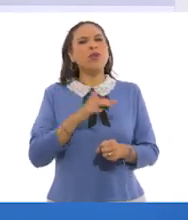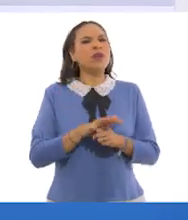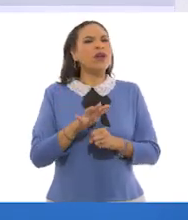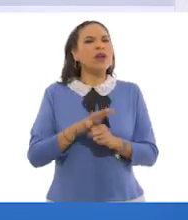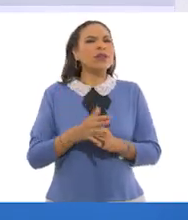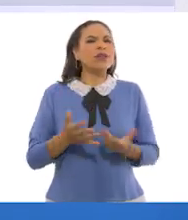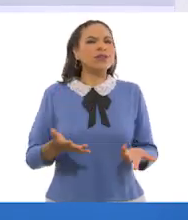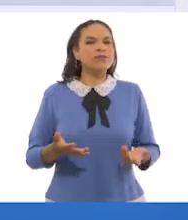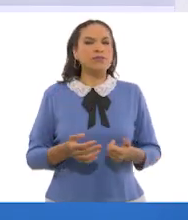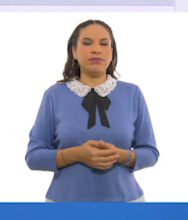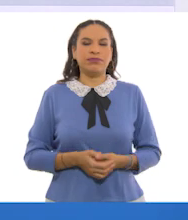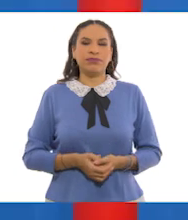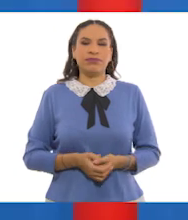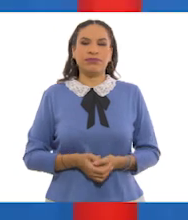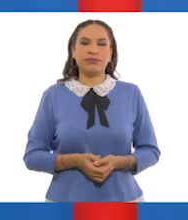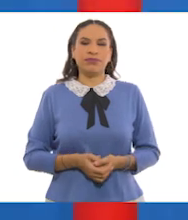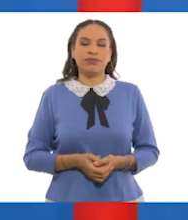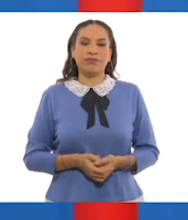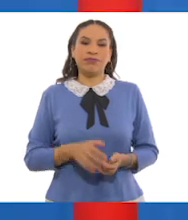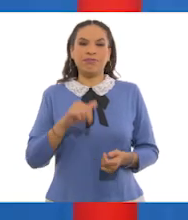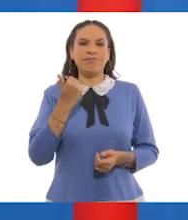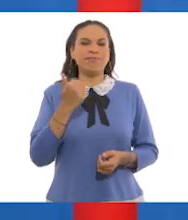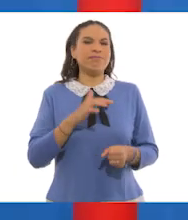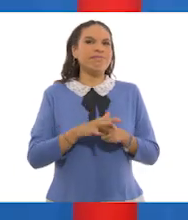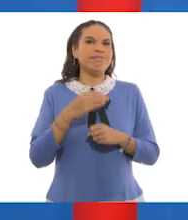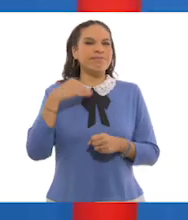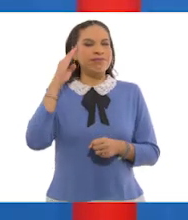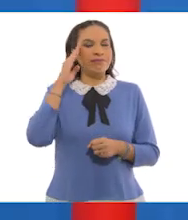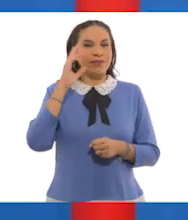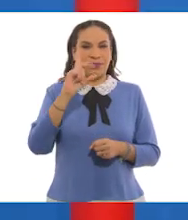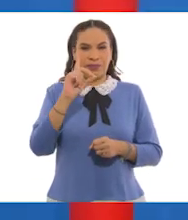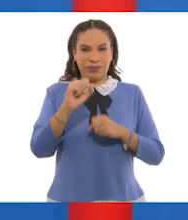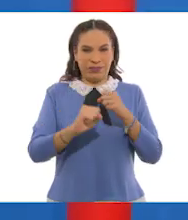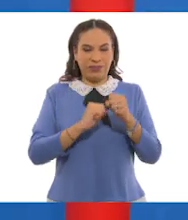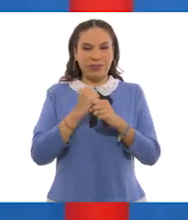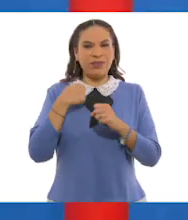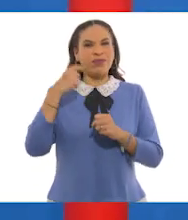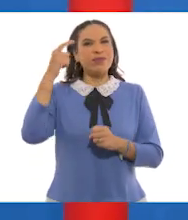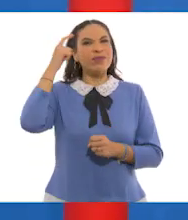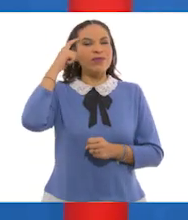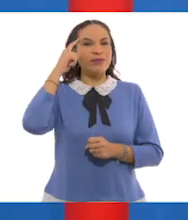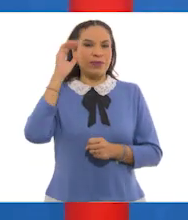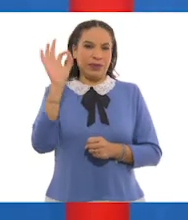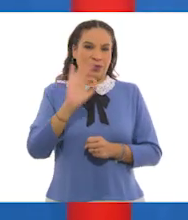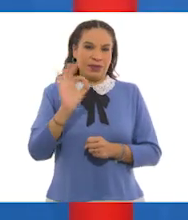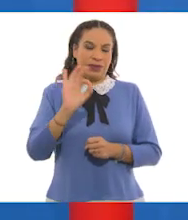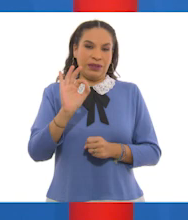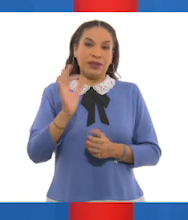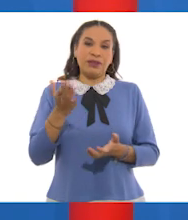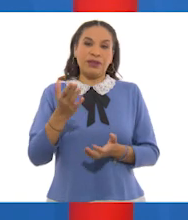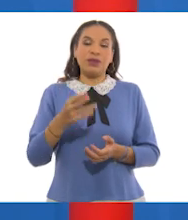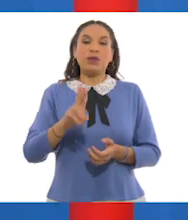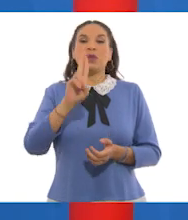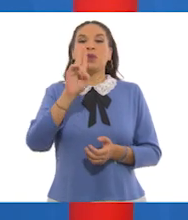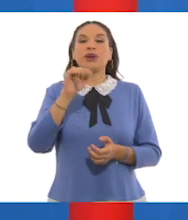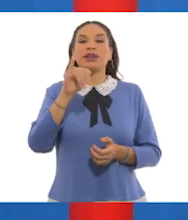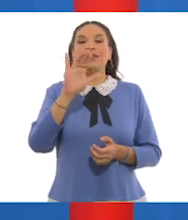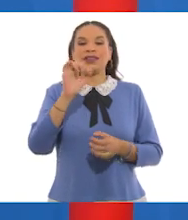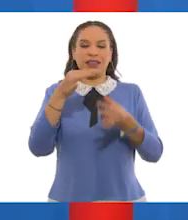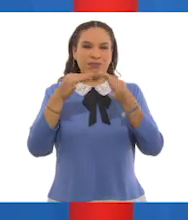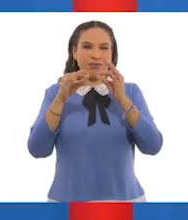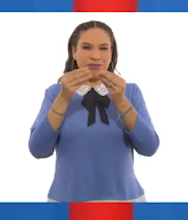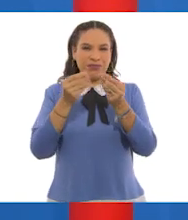El siguiente, bueno, pues en 30 años yo pensaría que el unicel, tal vez.